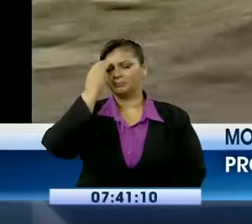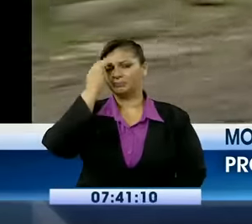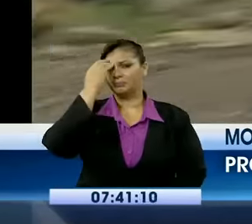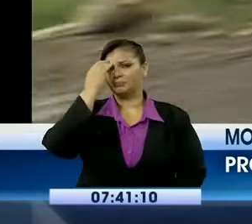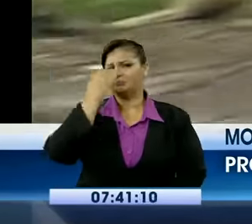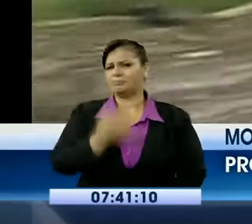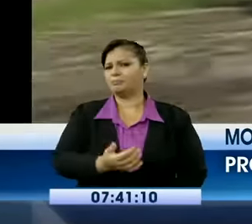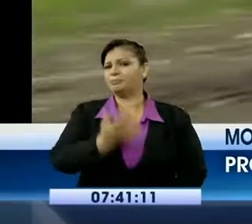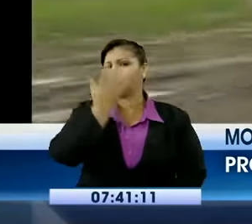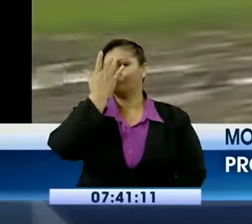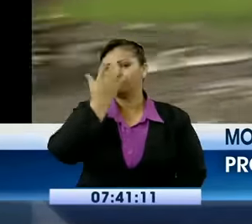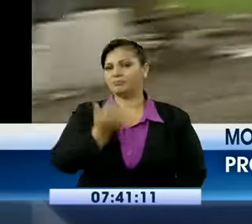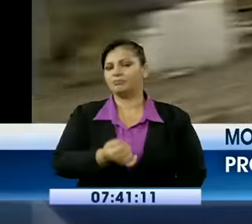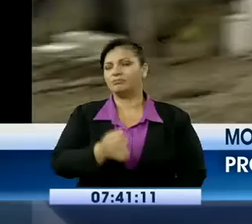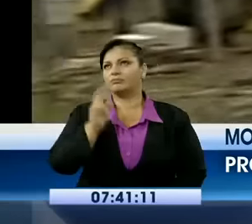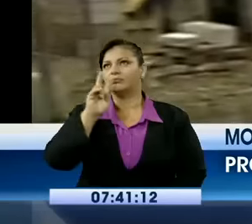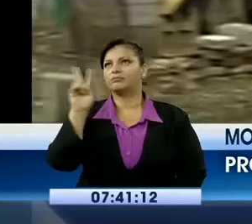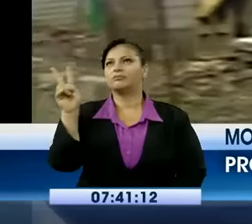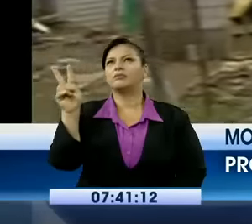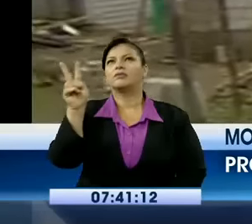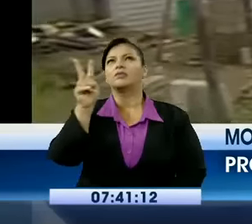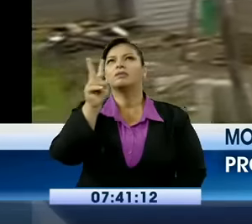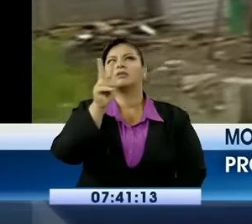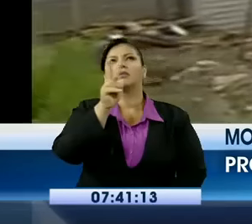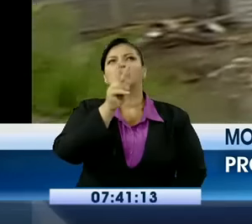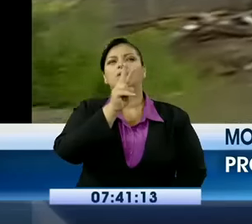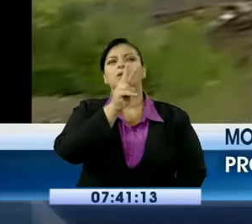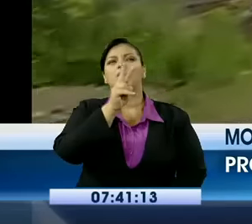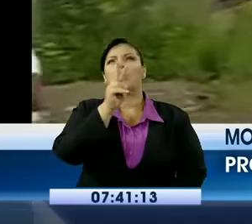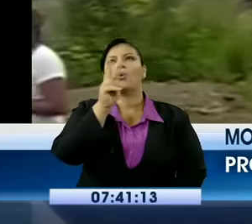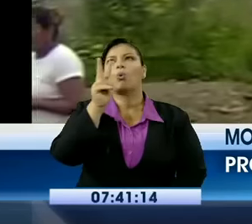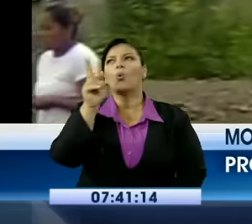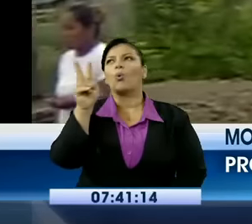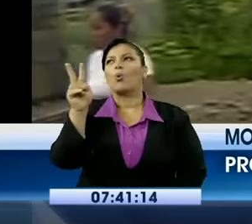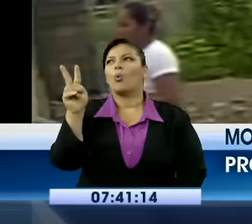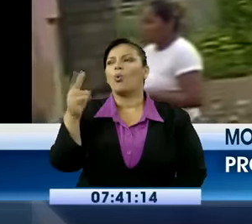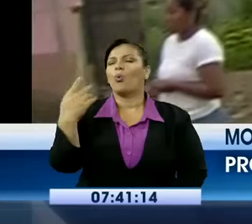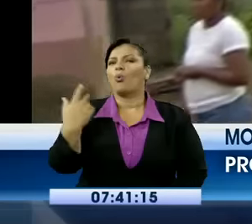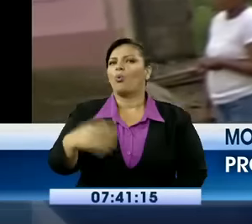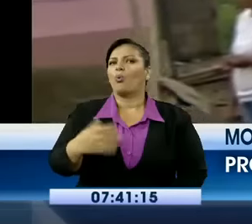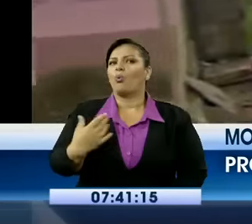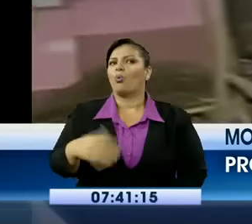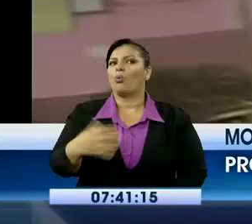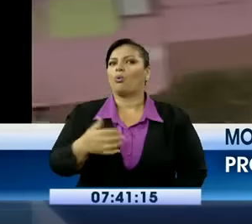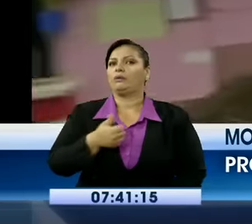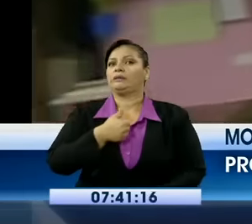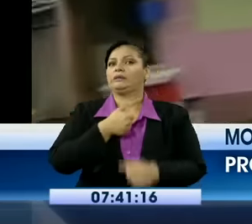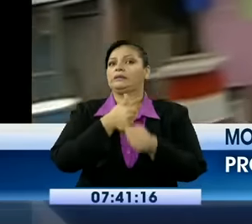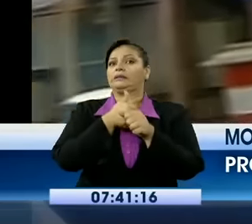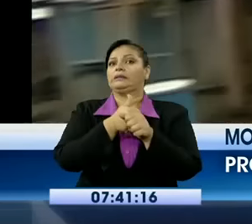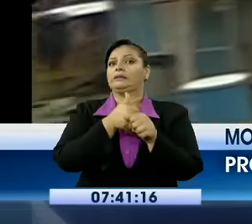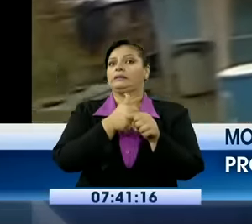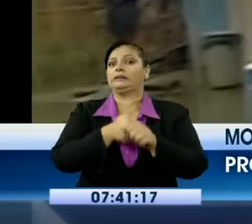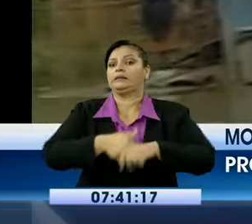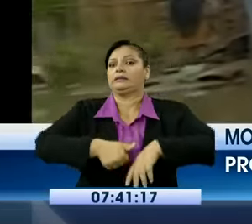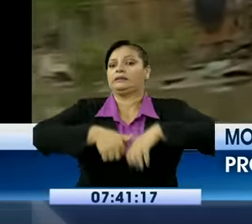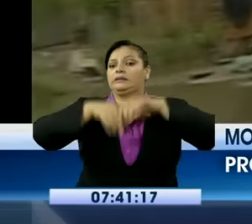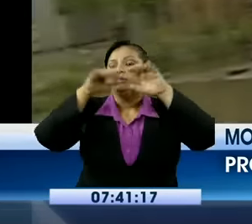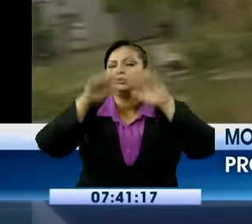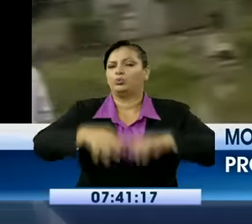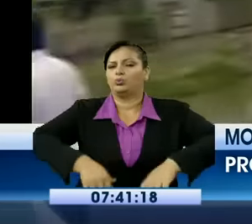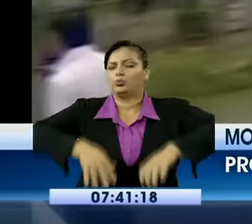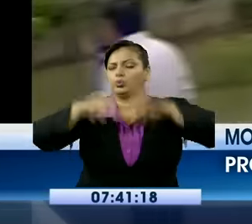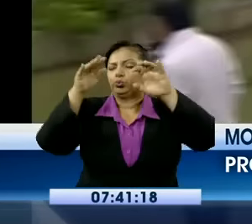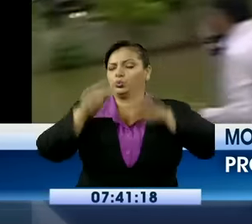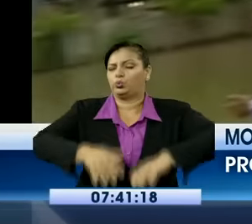cuenta de las condiciones en las que se encuentra el clima hasta el momento. Está amenazando con volver a caer una gran